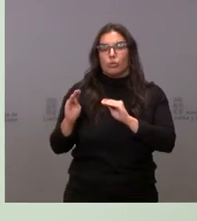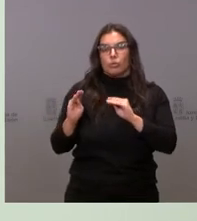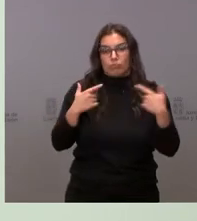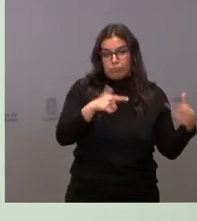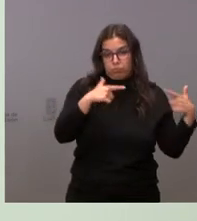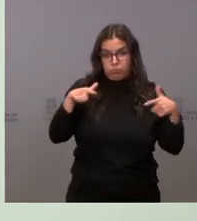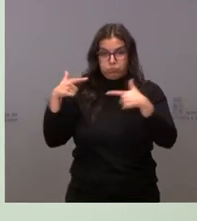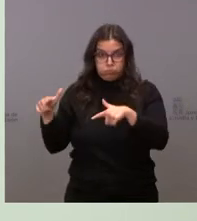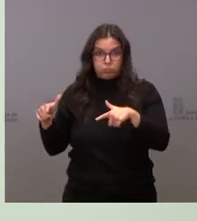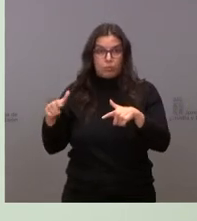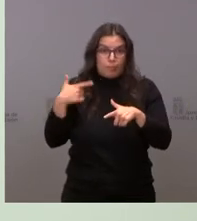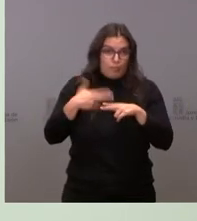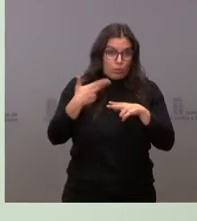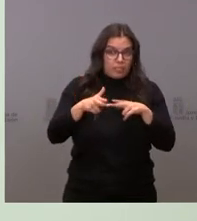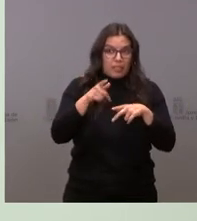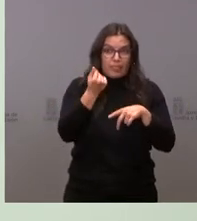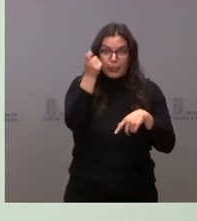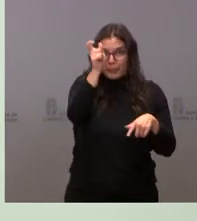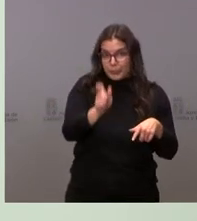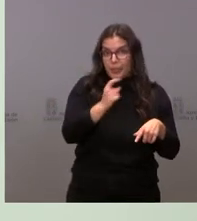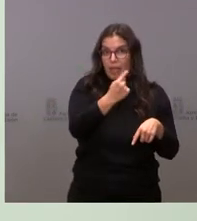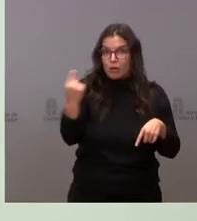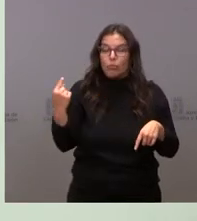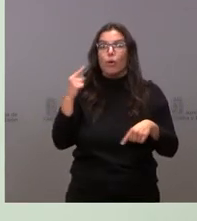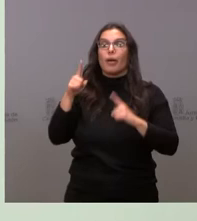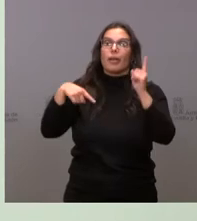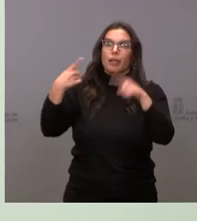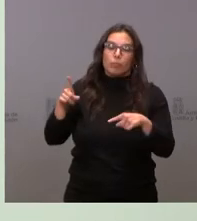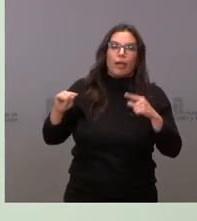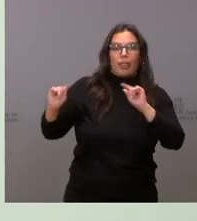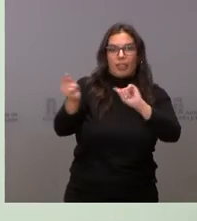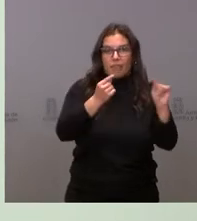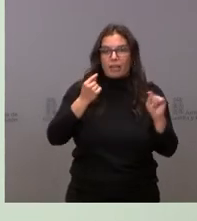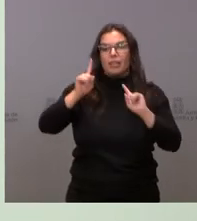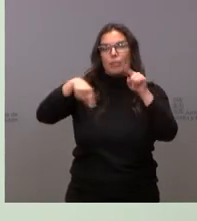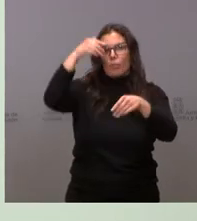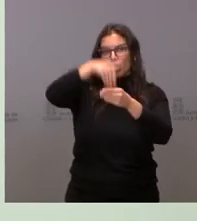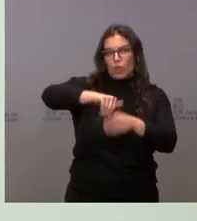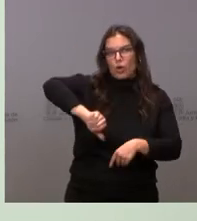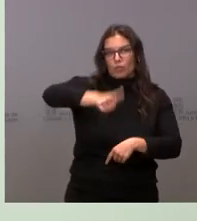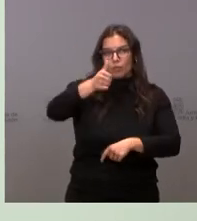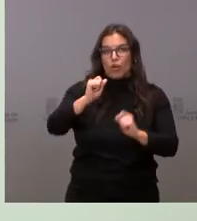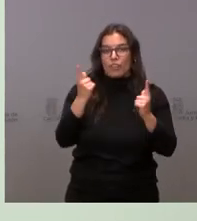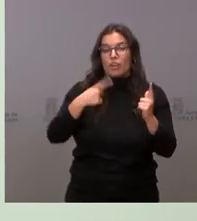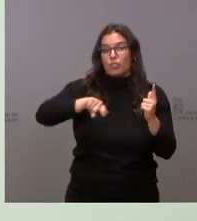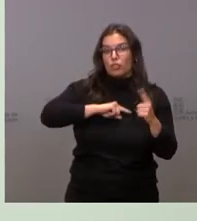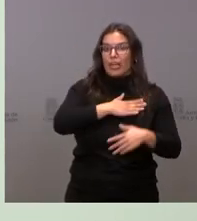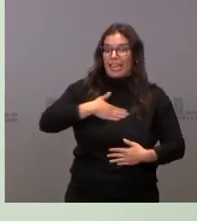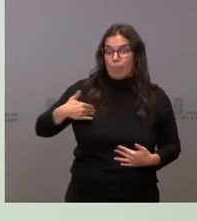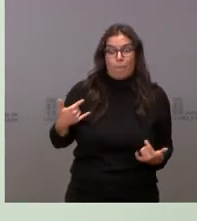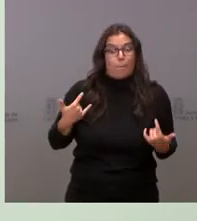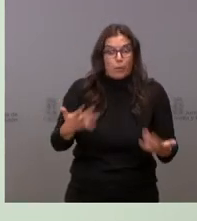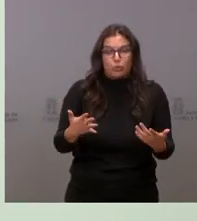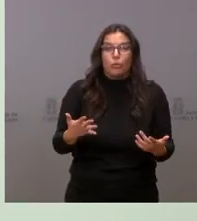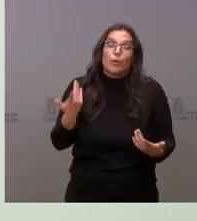sus políticas, las partidas presupuestarias y luego la aprobación definitiva. Nuestra intención es aprobarlo lo antes posible,